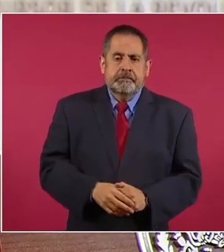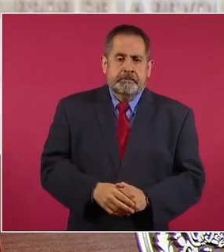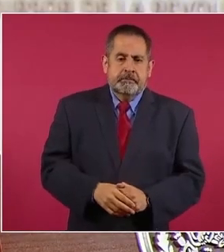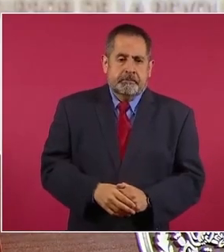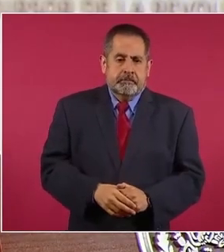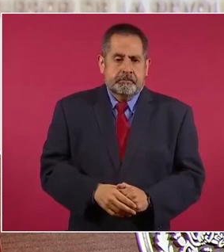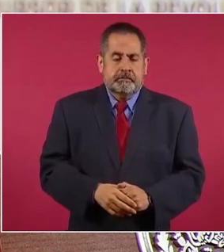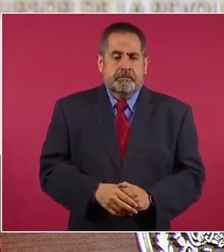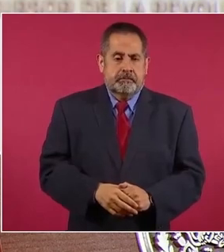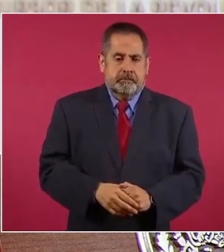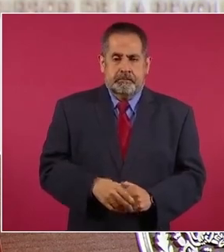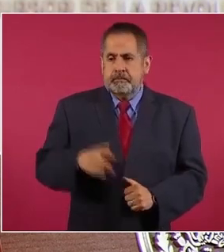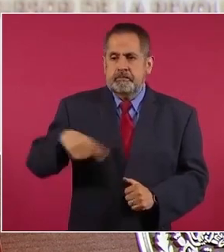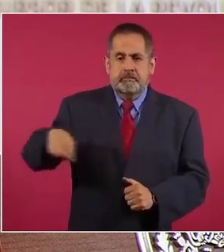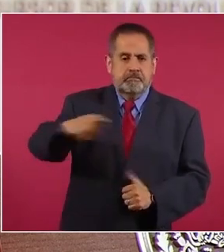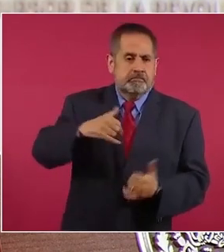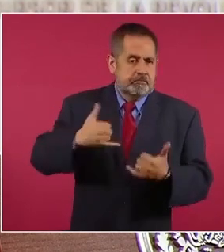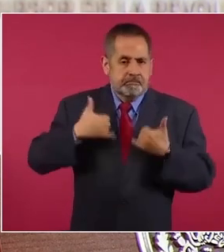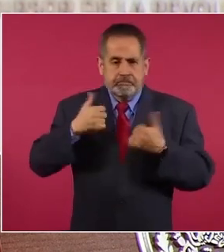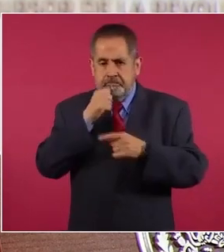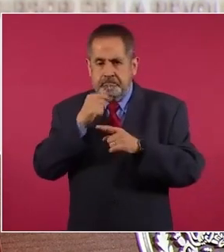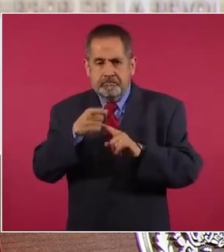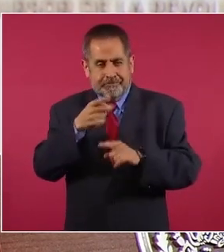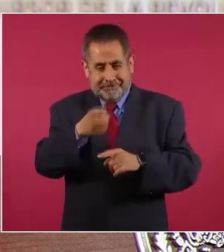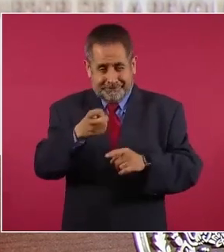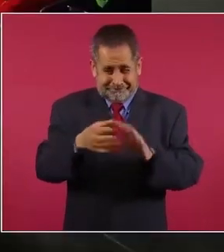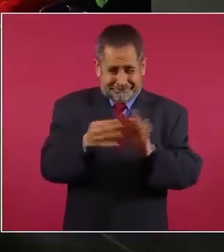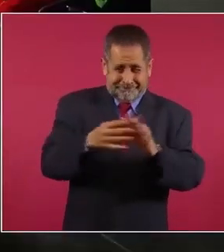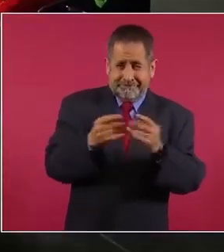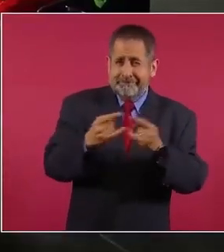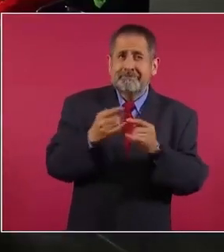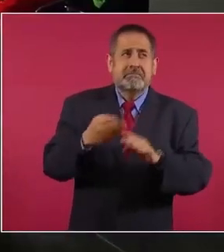sobre todo por los jóvenes porque estamos hablando aquí de hace